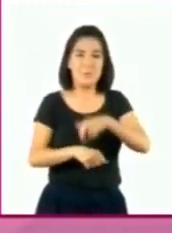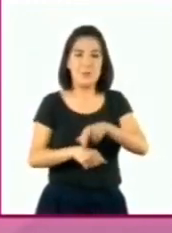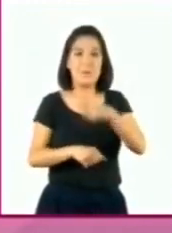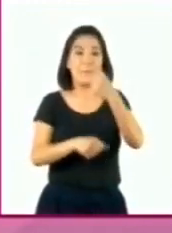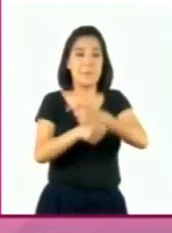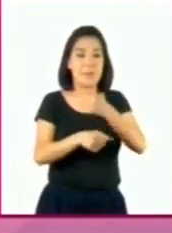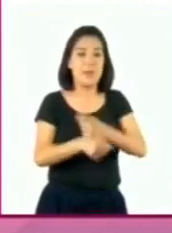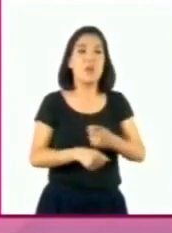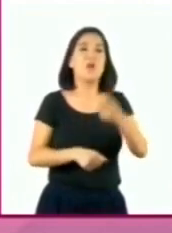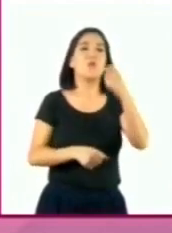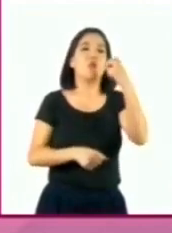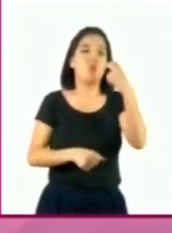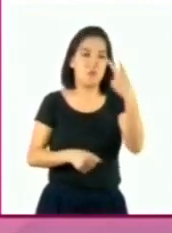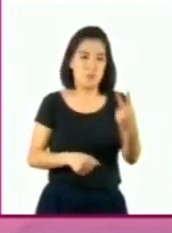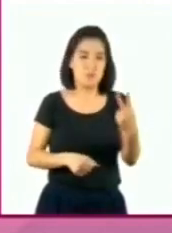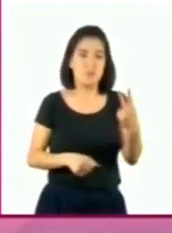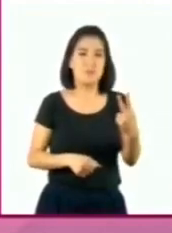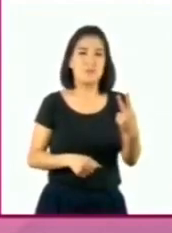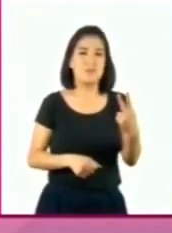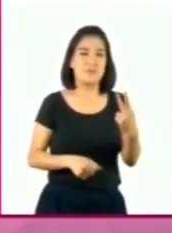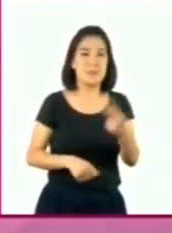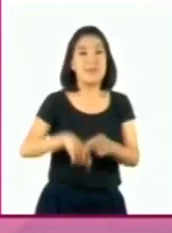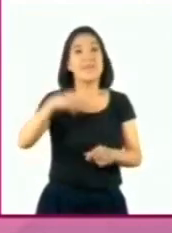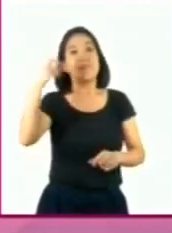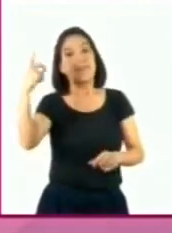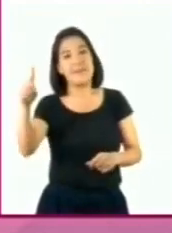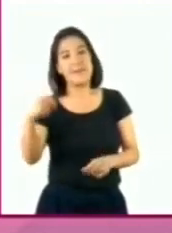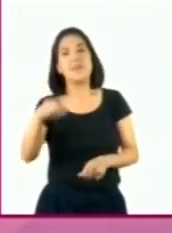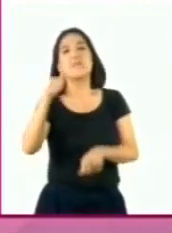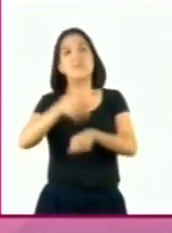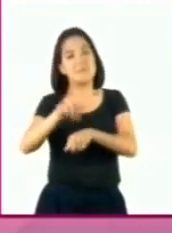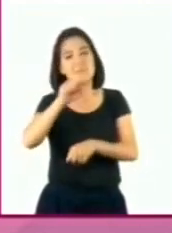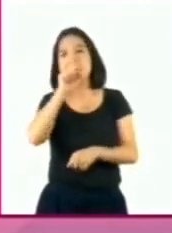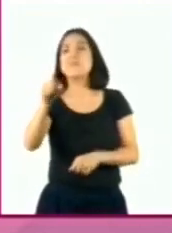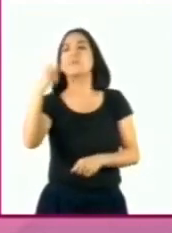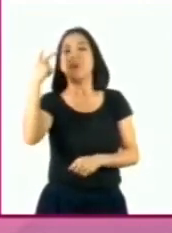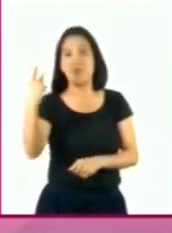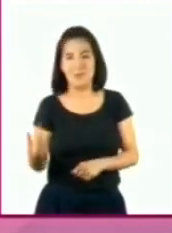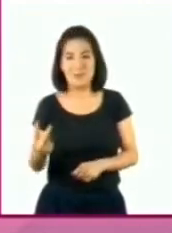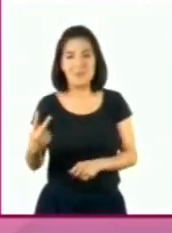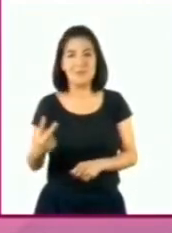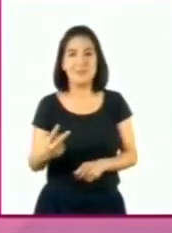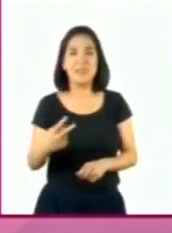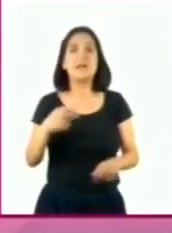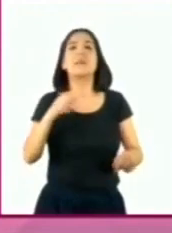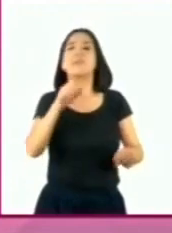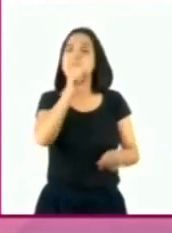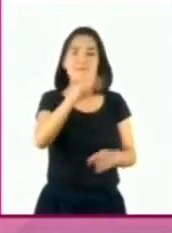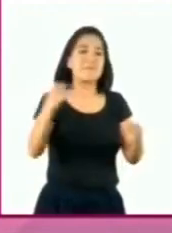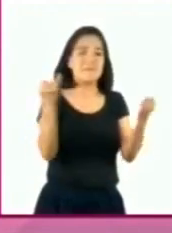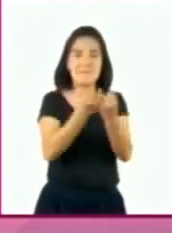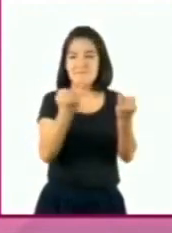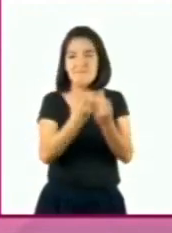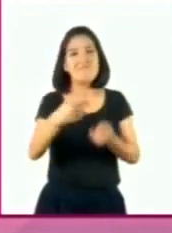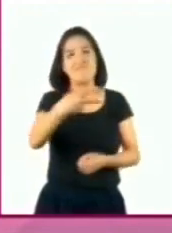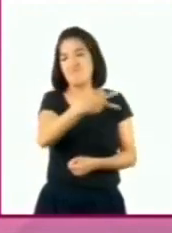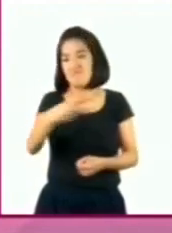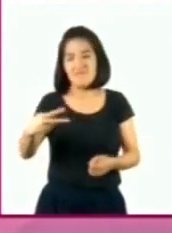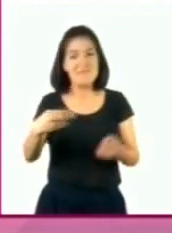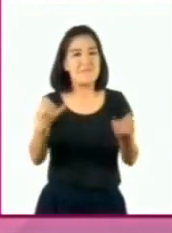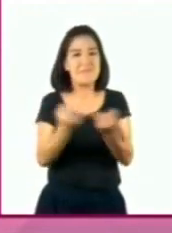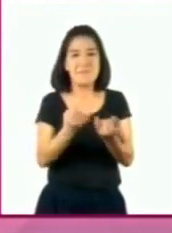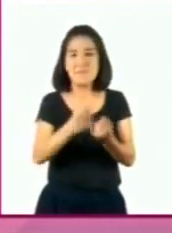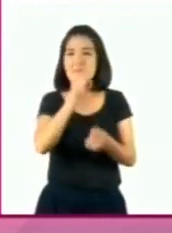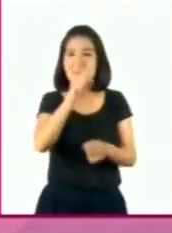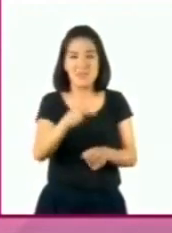número se tiene un 2 y en el otro también. Así que continuamos con las igualdades entre